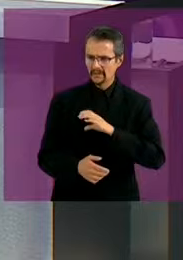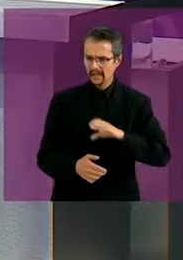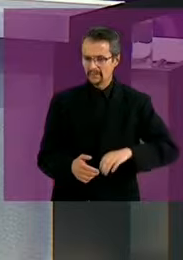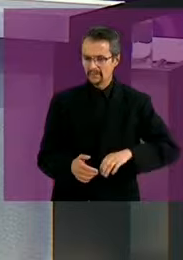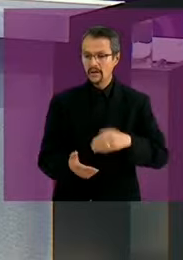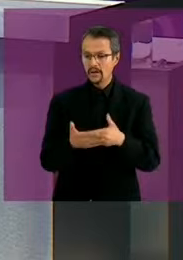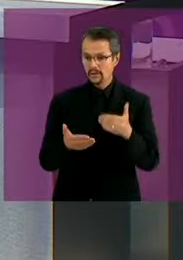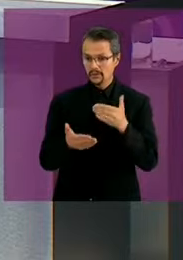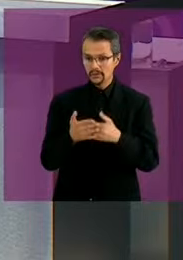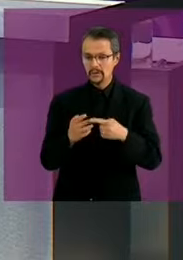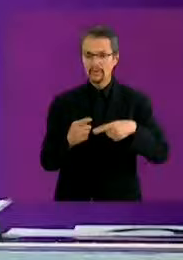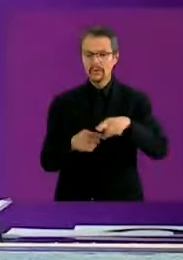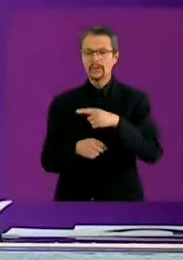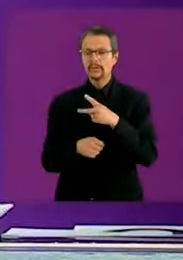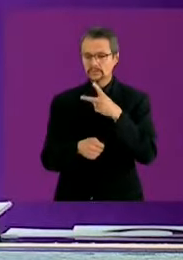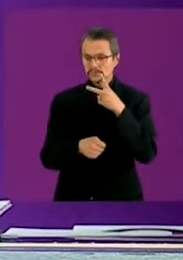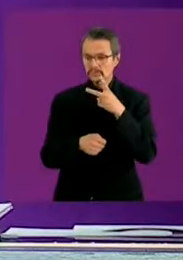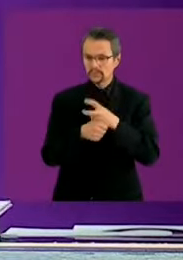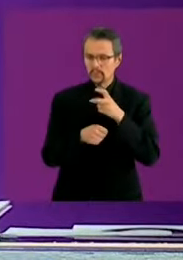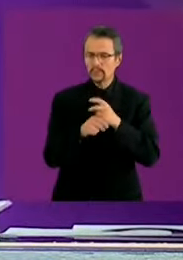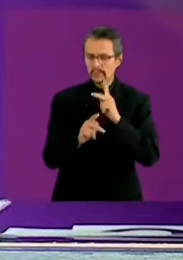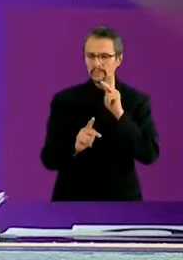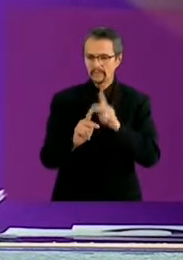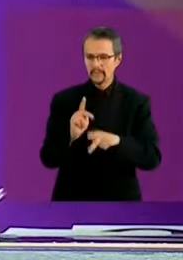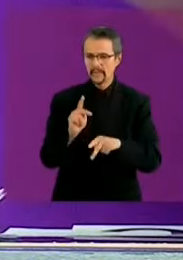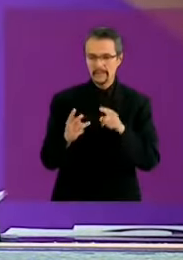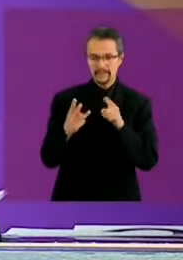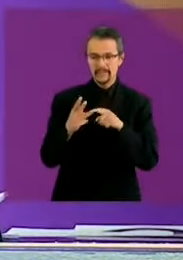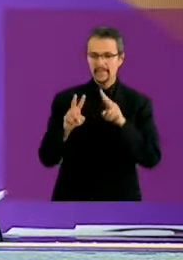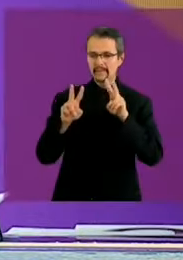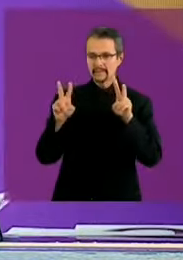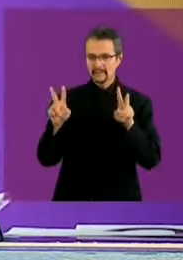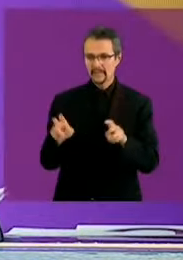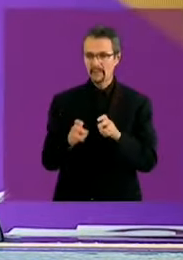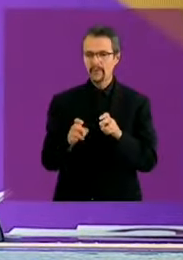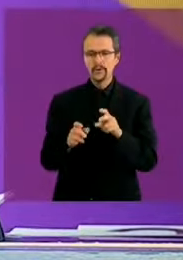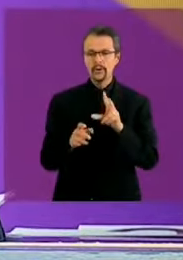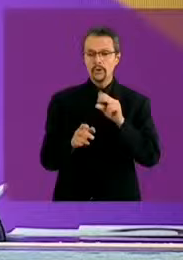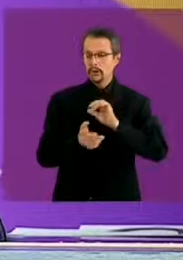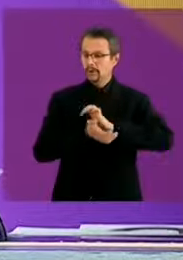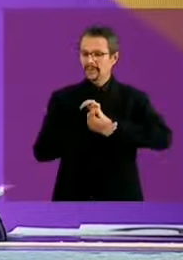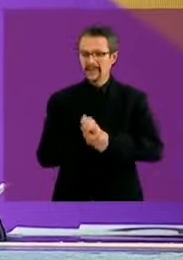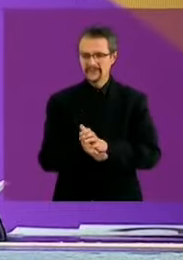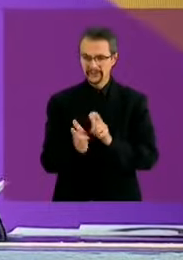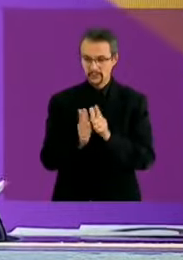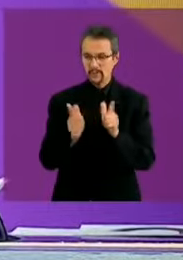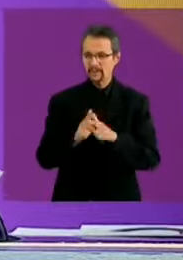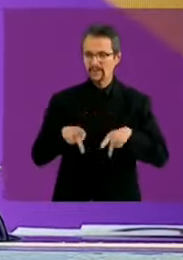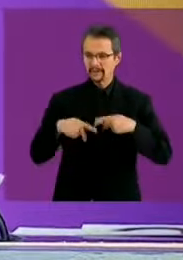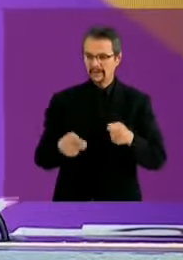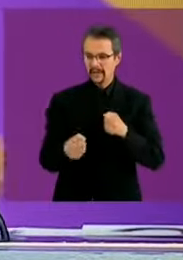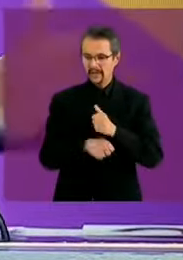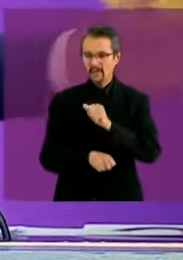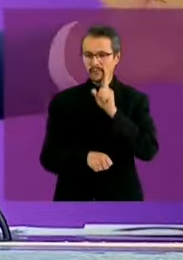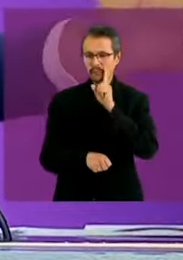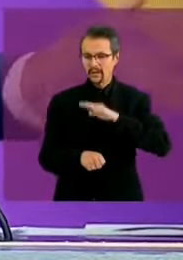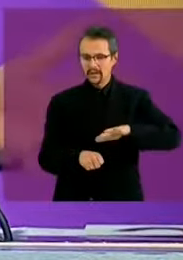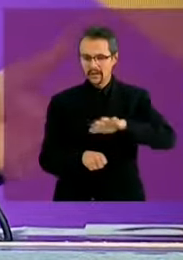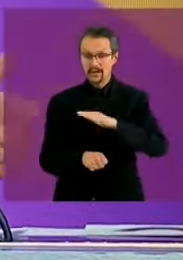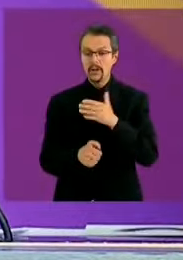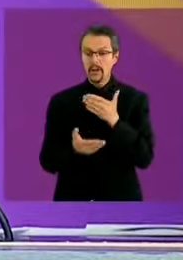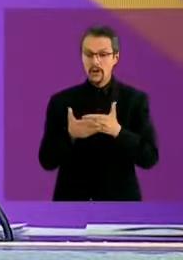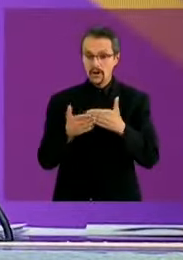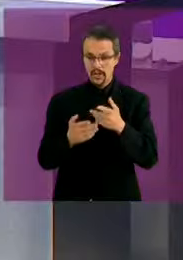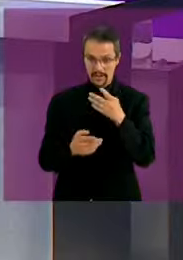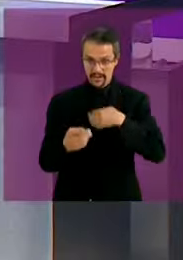de este segmento 3 no discriminación grupos vulnerables y violencia contra las mujeres le toca a Claudia Sheinbaum elegir